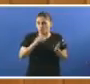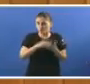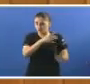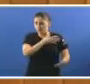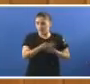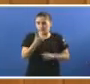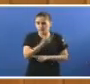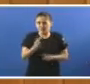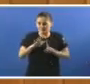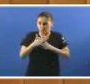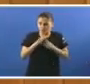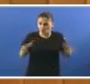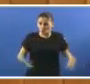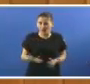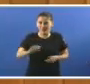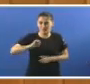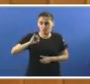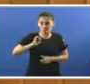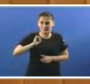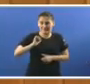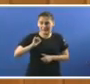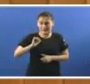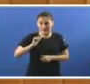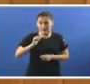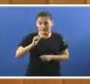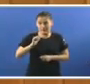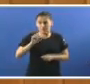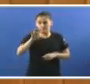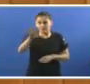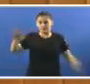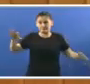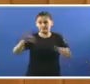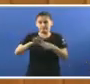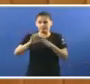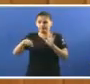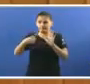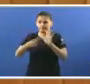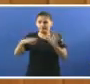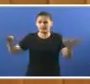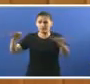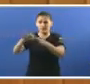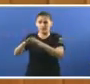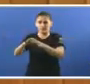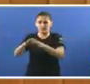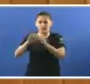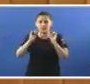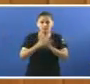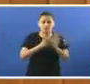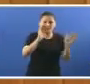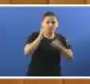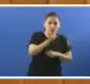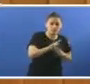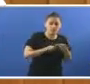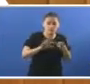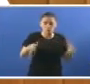situación das urxencias hospitalarias no noso país Ten relación íntima coa situación tanto da atención primaria